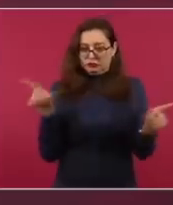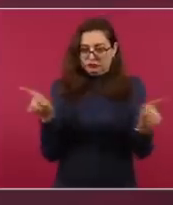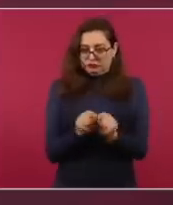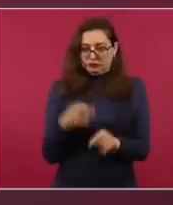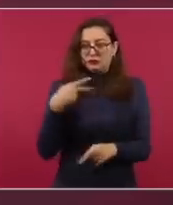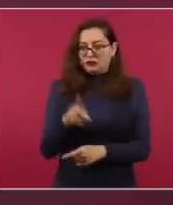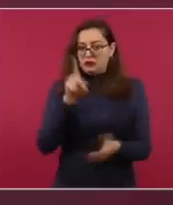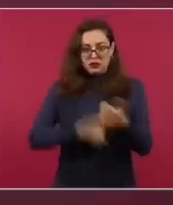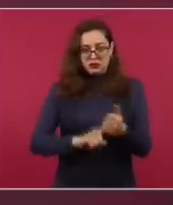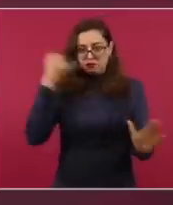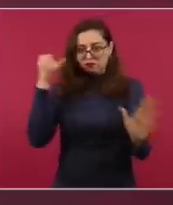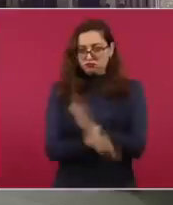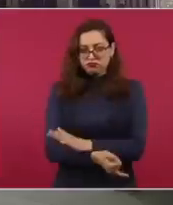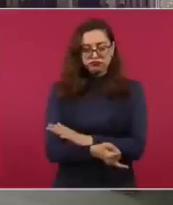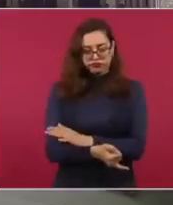Es un gran acuerdo.